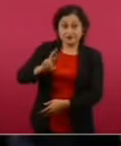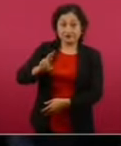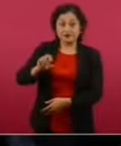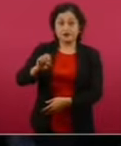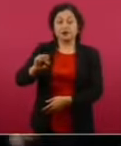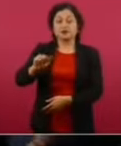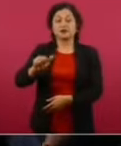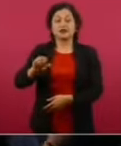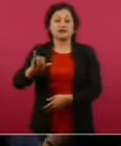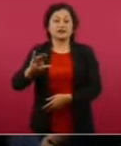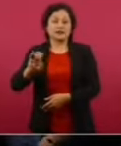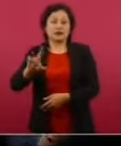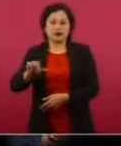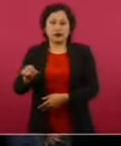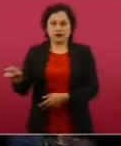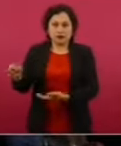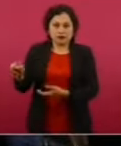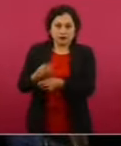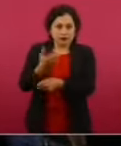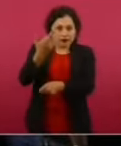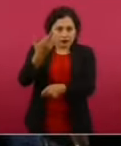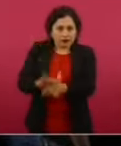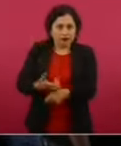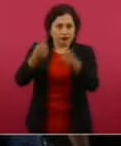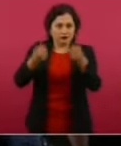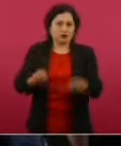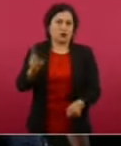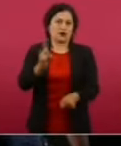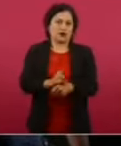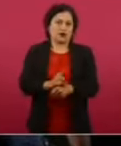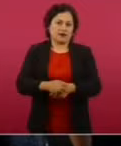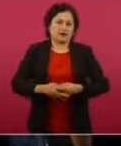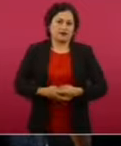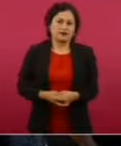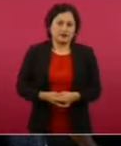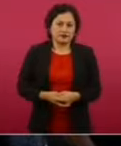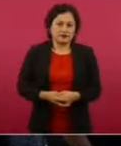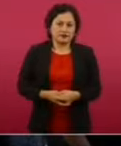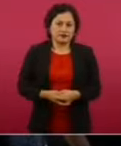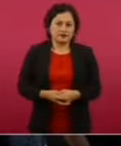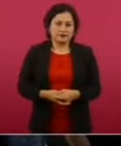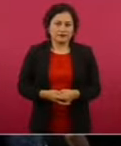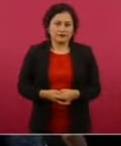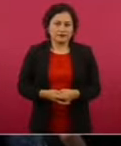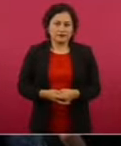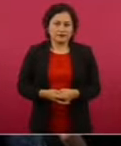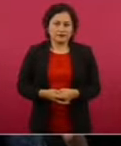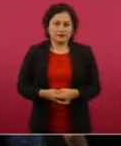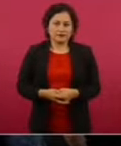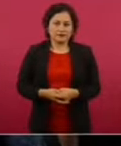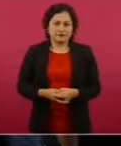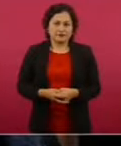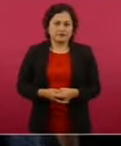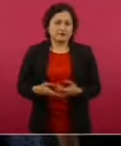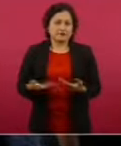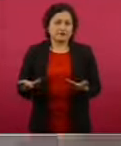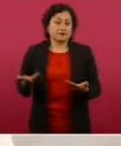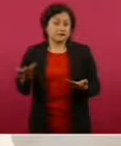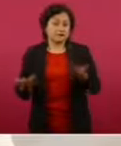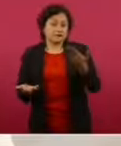secretaria de Seguridad Pública, el secretario de Seguridad Pública de Felipe Calderón,